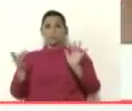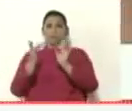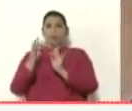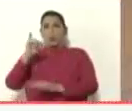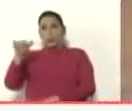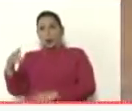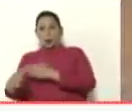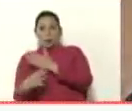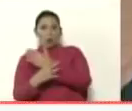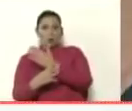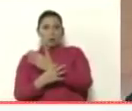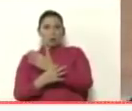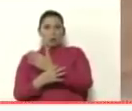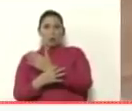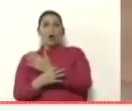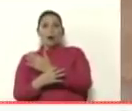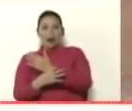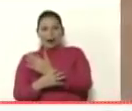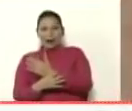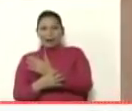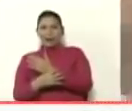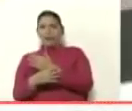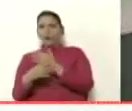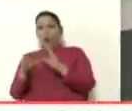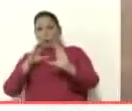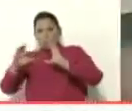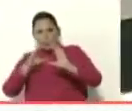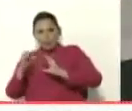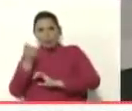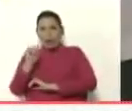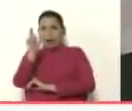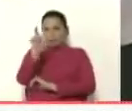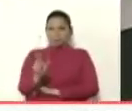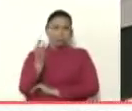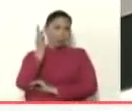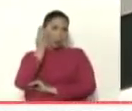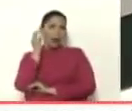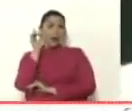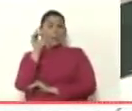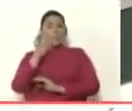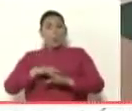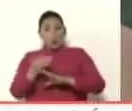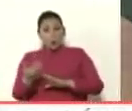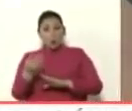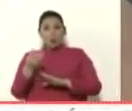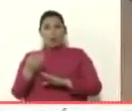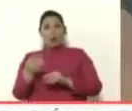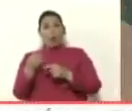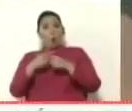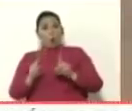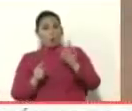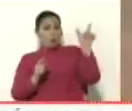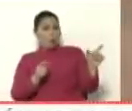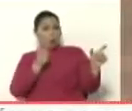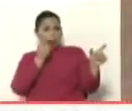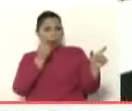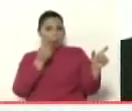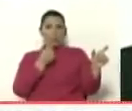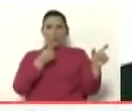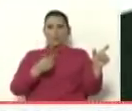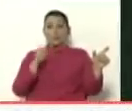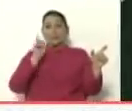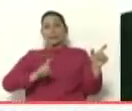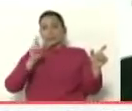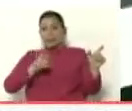Guaidó con la señora Rosana Barreras, porque además Marrero le dice, necesito que